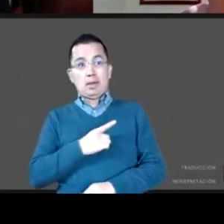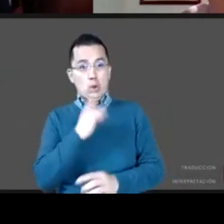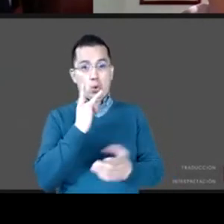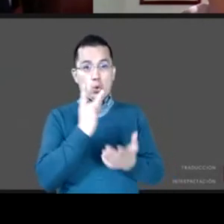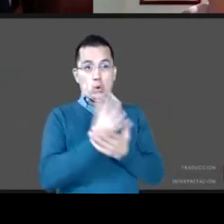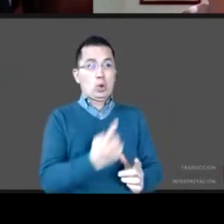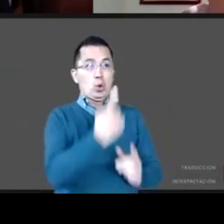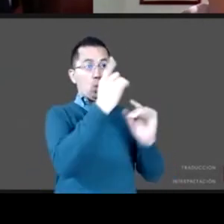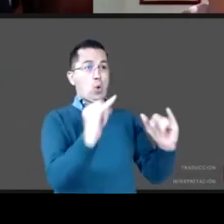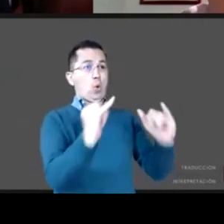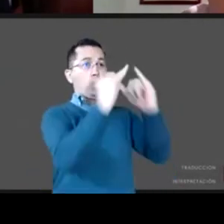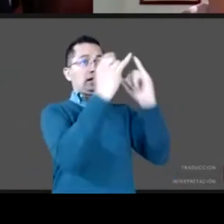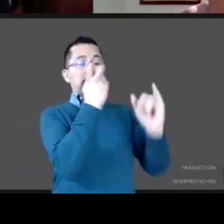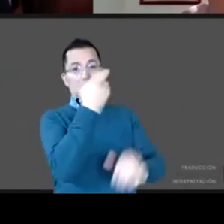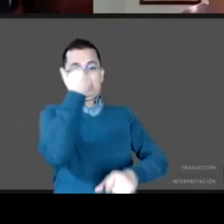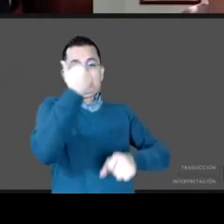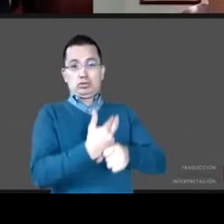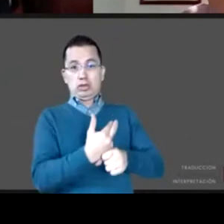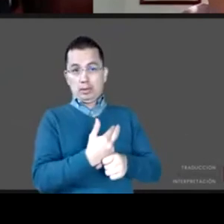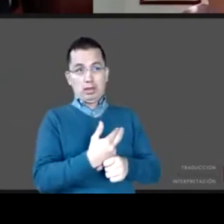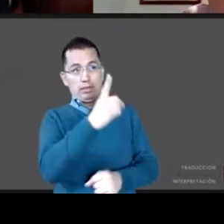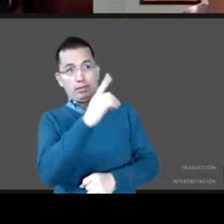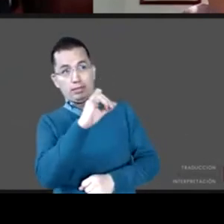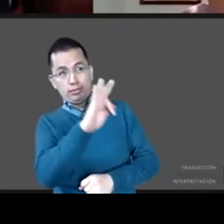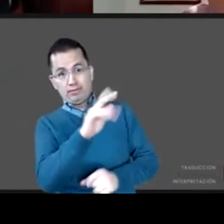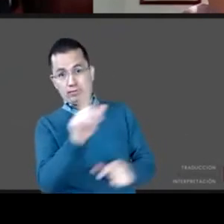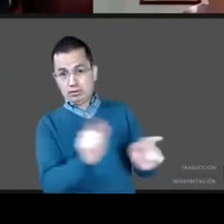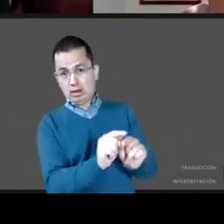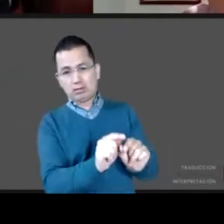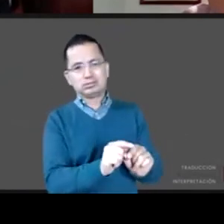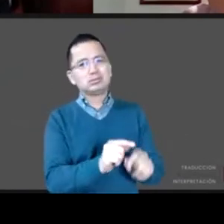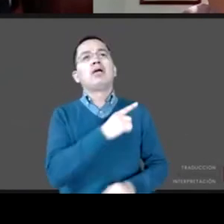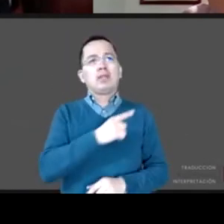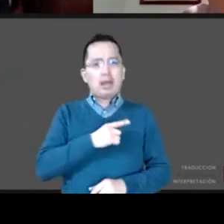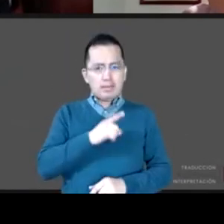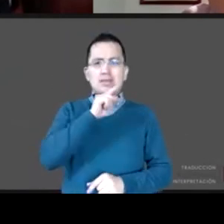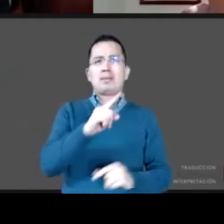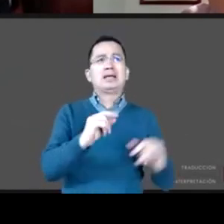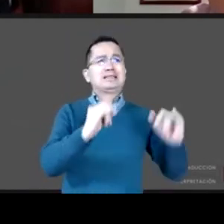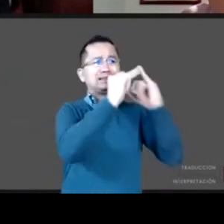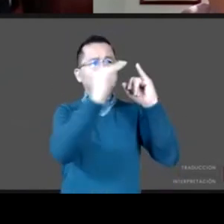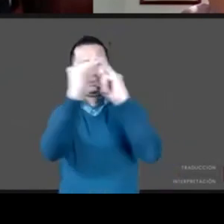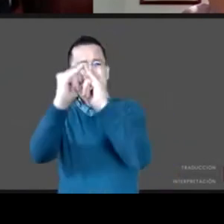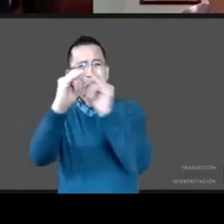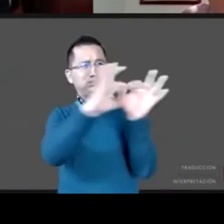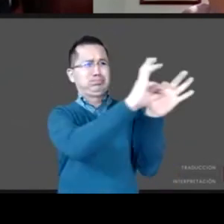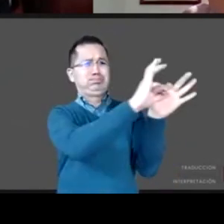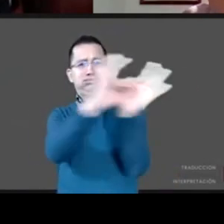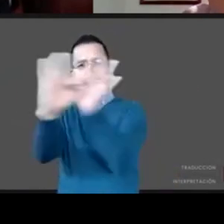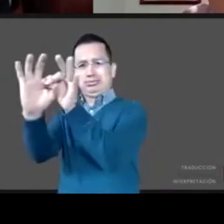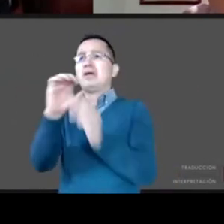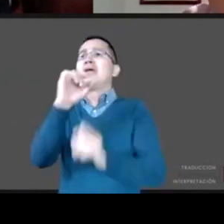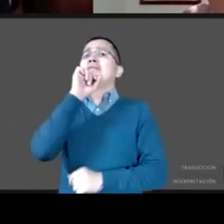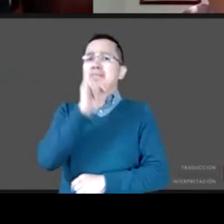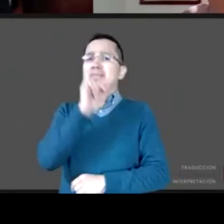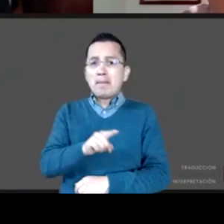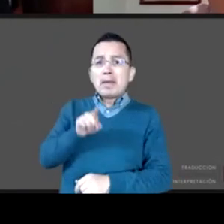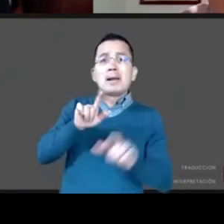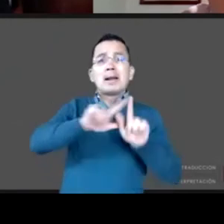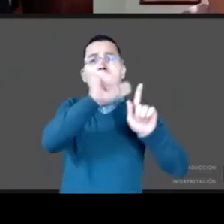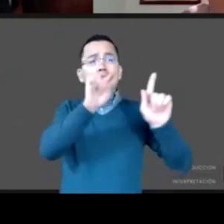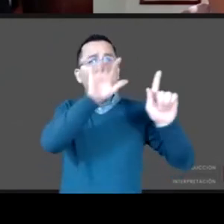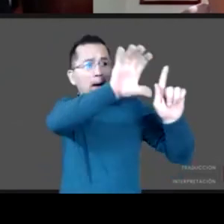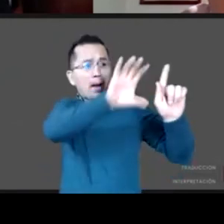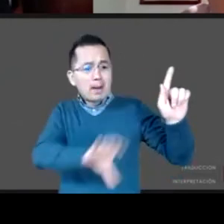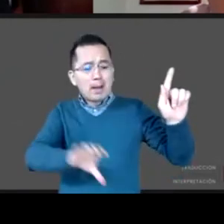medir, sino es todo un sistema que hay que articular y hay que construir desde lo local, como bien dice Silvia, o municipio por municipio, pero hay que